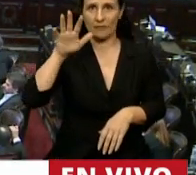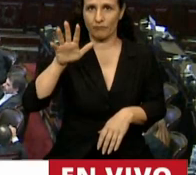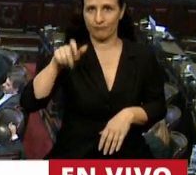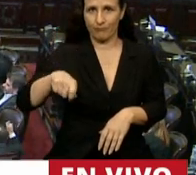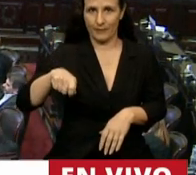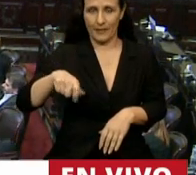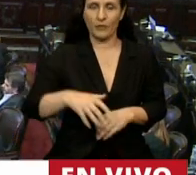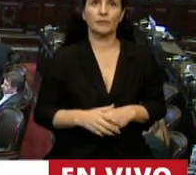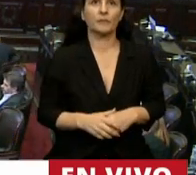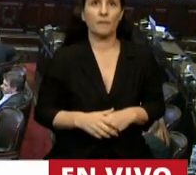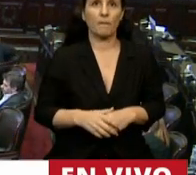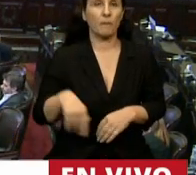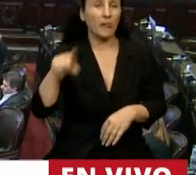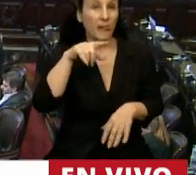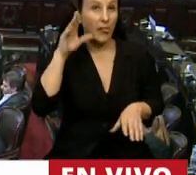Escucha.